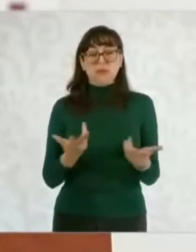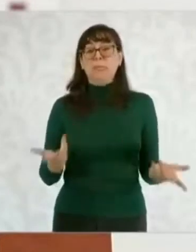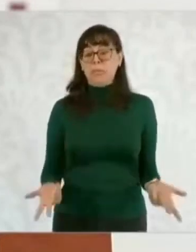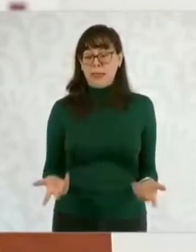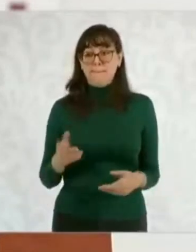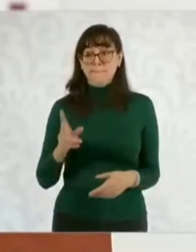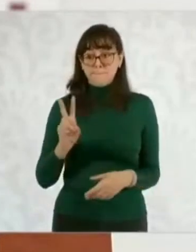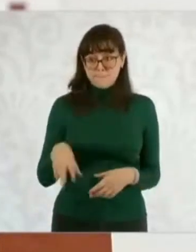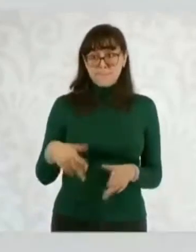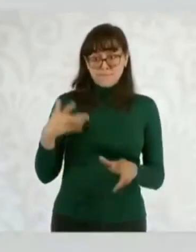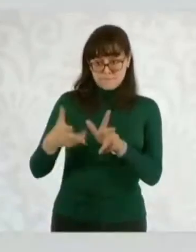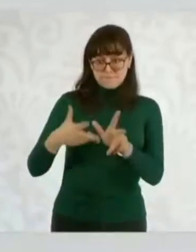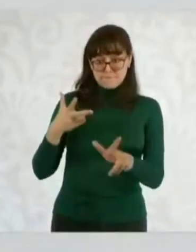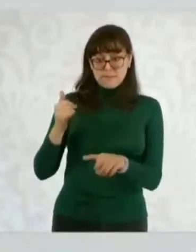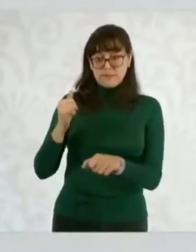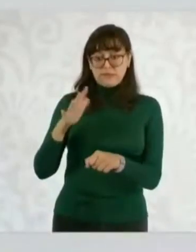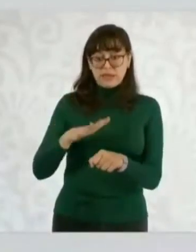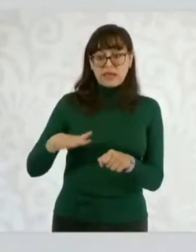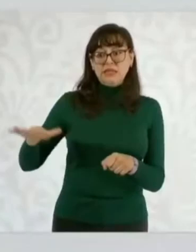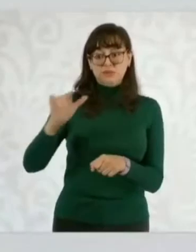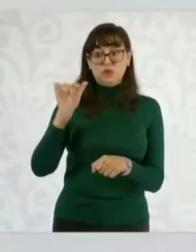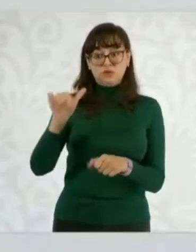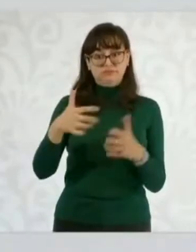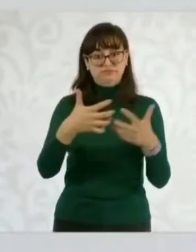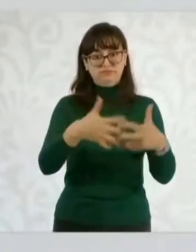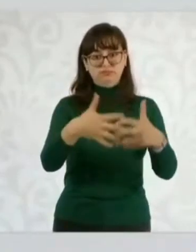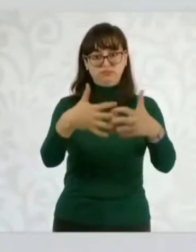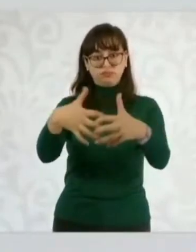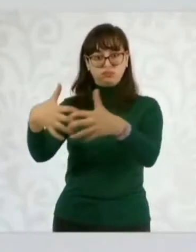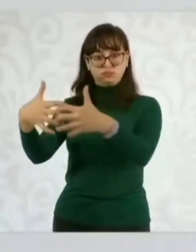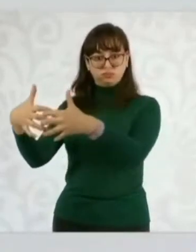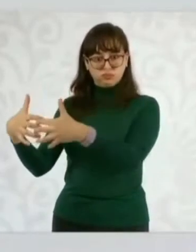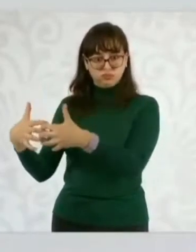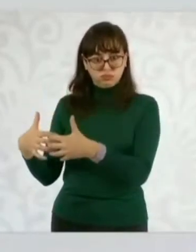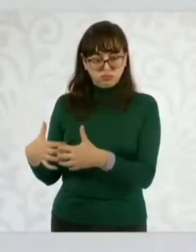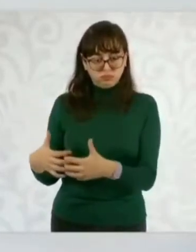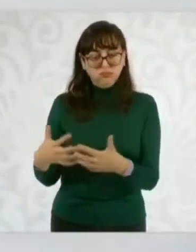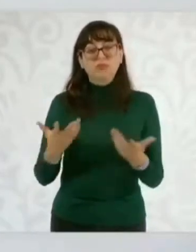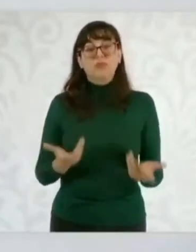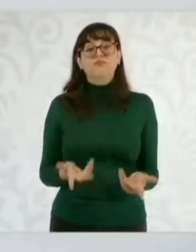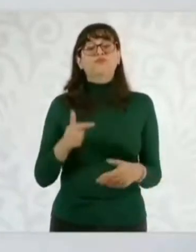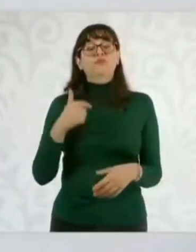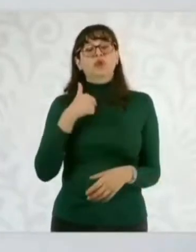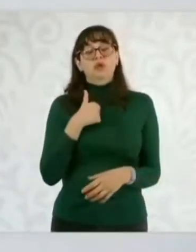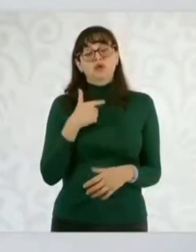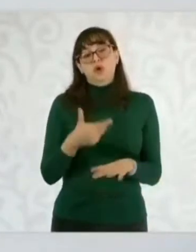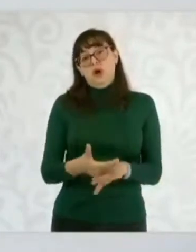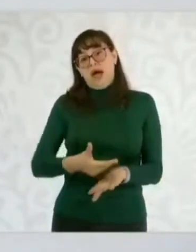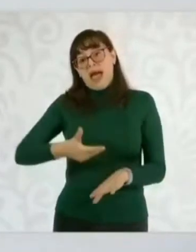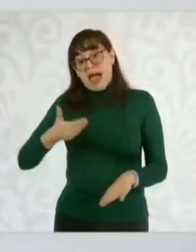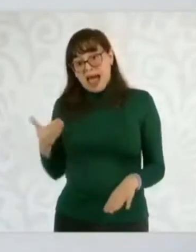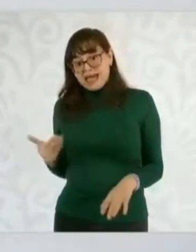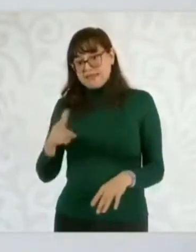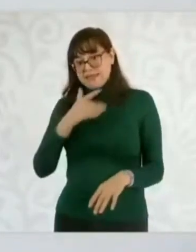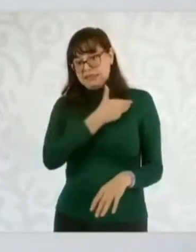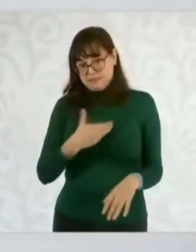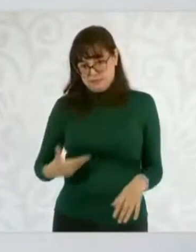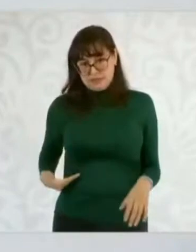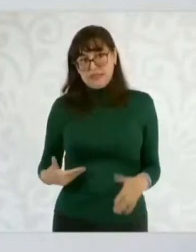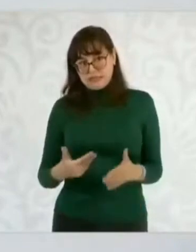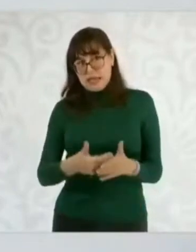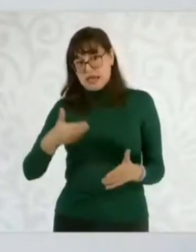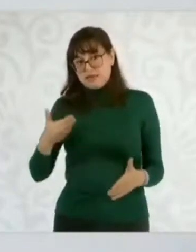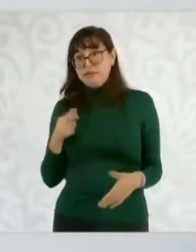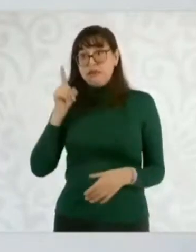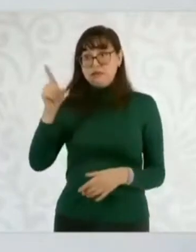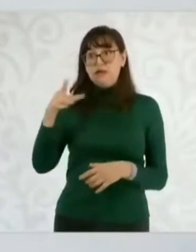del Istmo, me reuní con la empresa danesa antes de entrar al gobierno, vamos a tener una reunión pronto, que